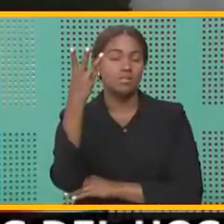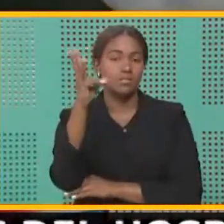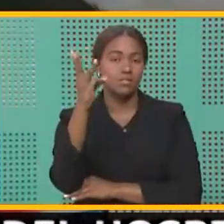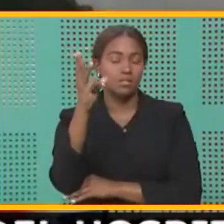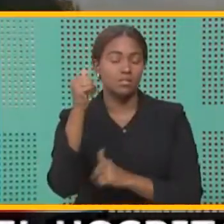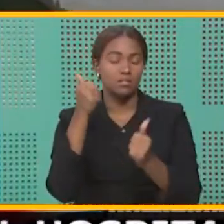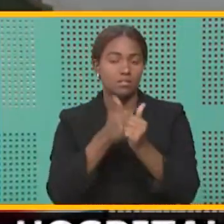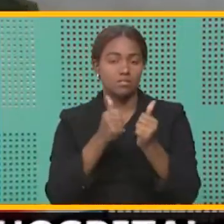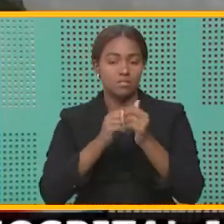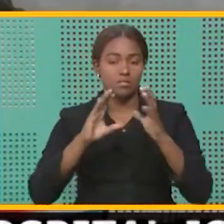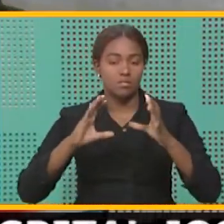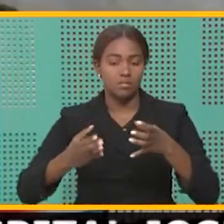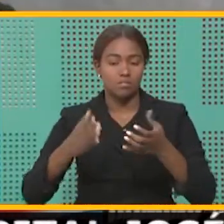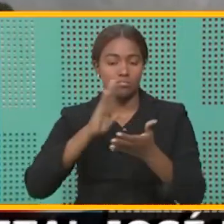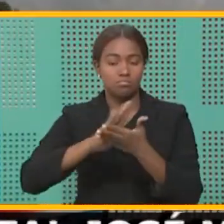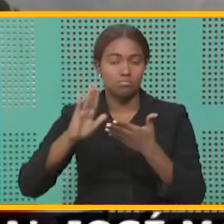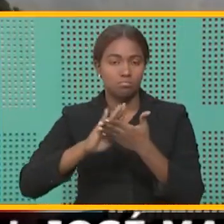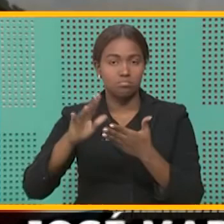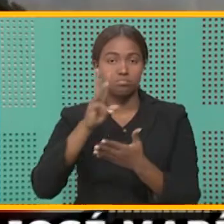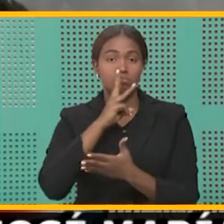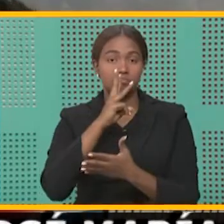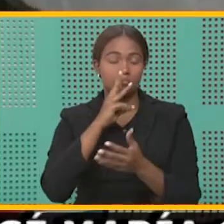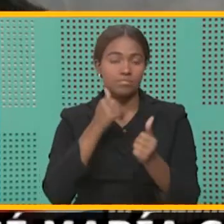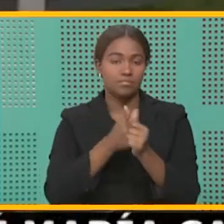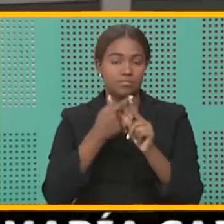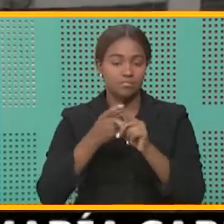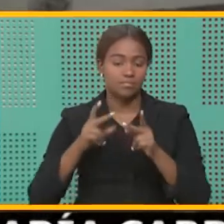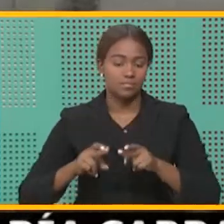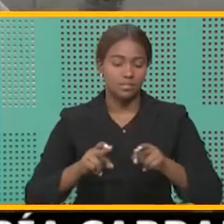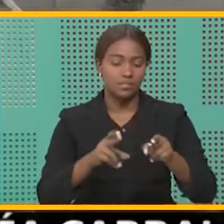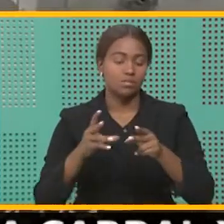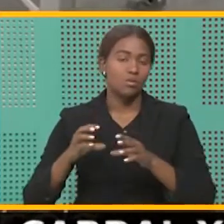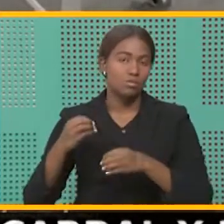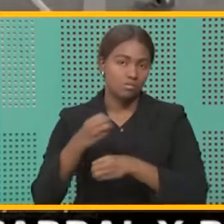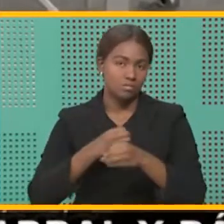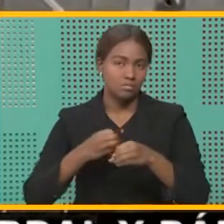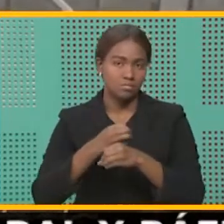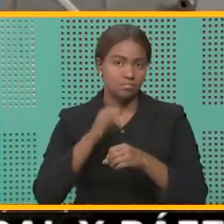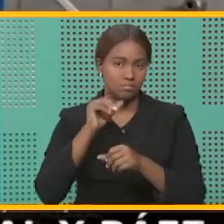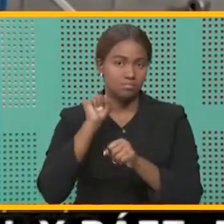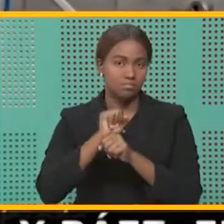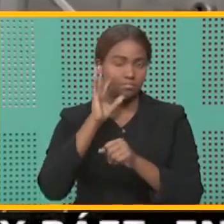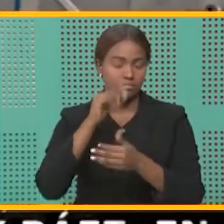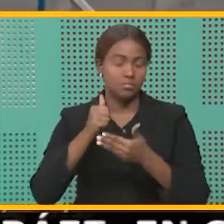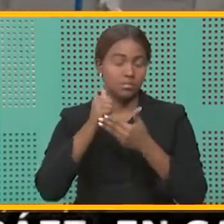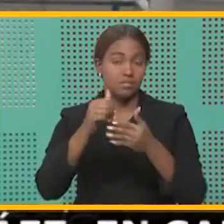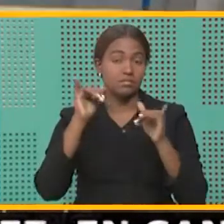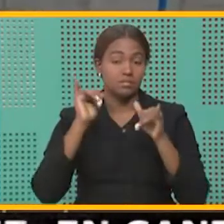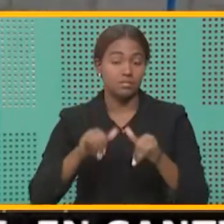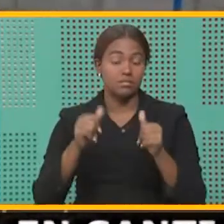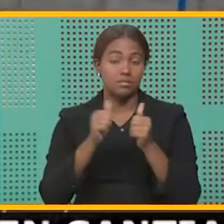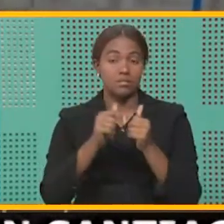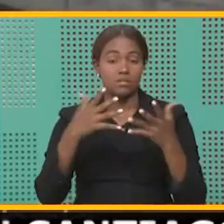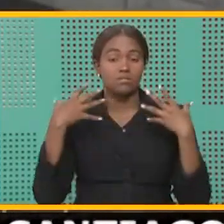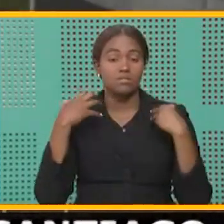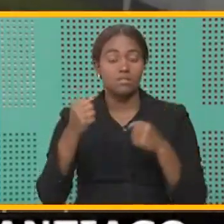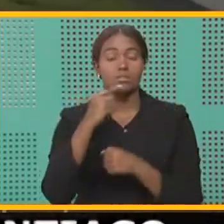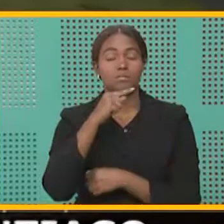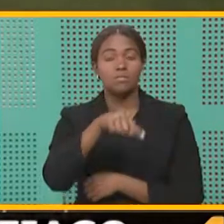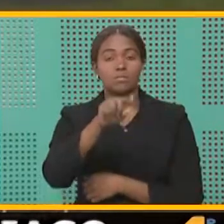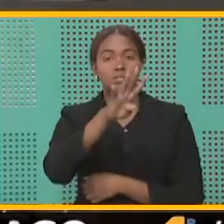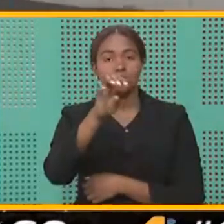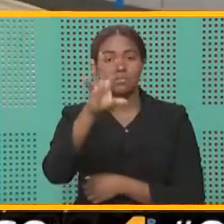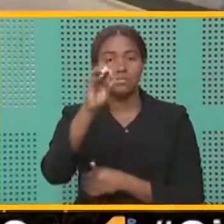la Estación Depuradora de Aguas Residuales del río Osama. Esta obra beneficiará de manera directa la salud de 450